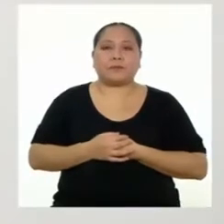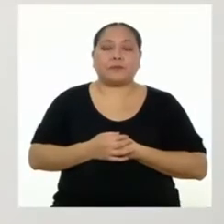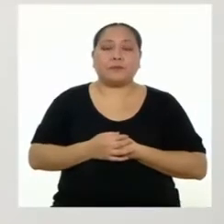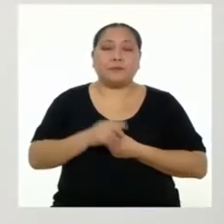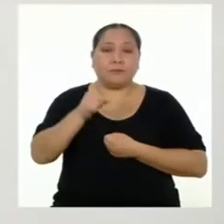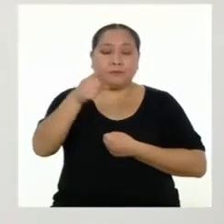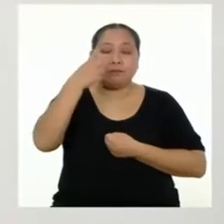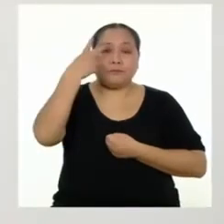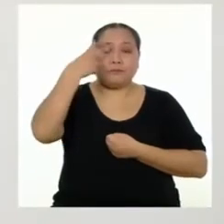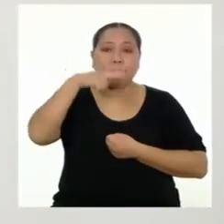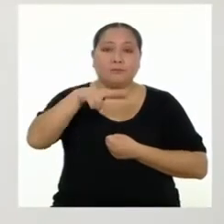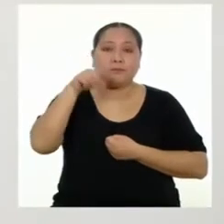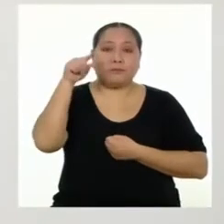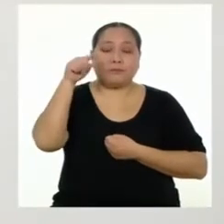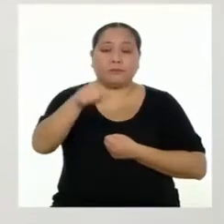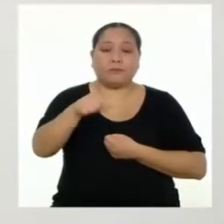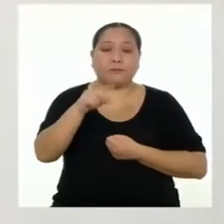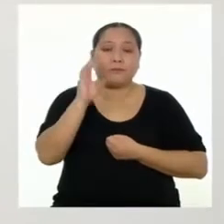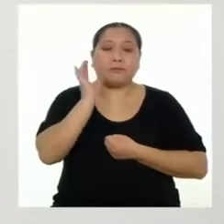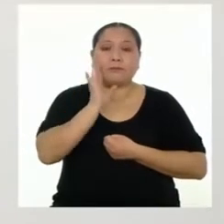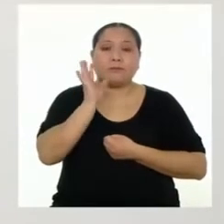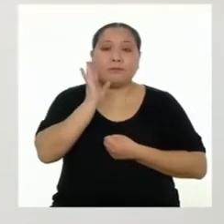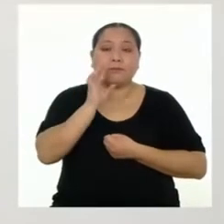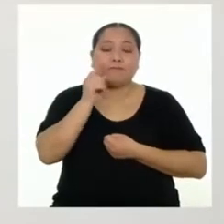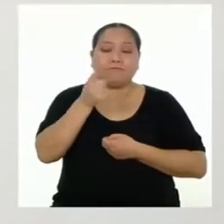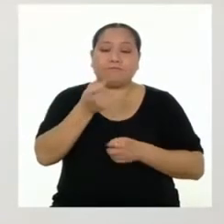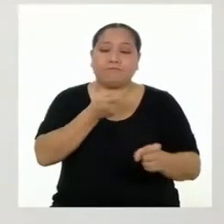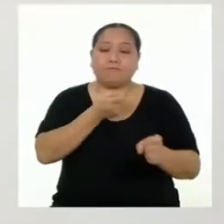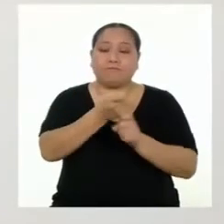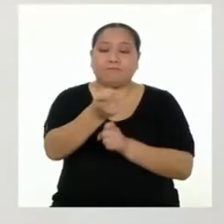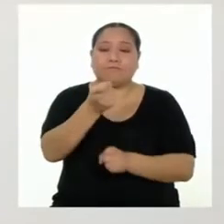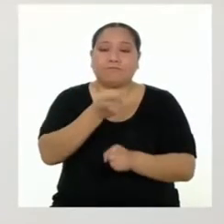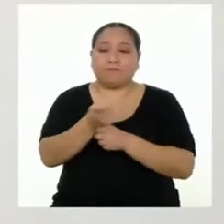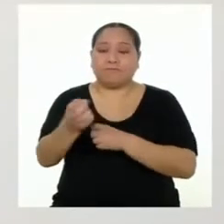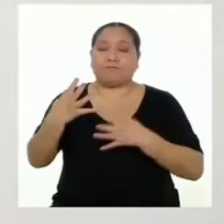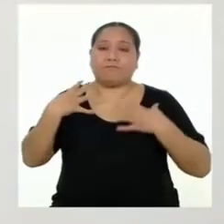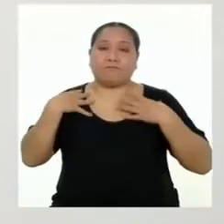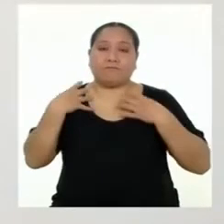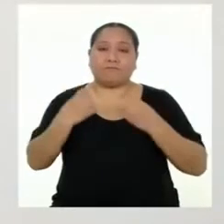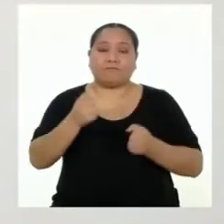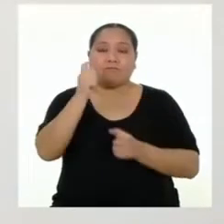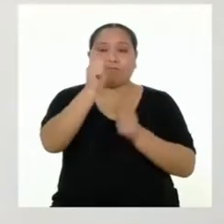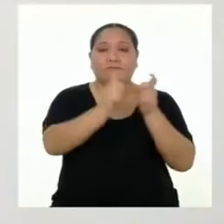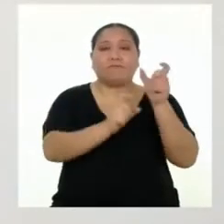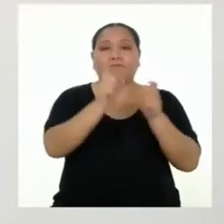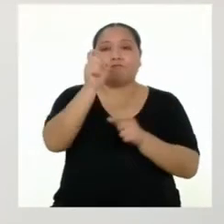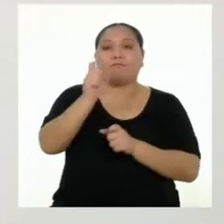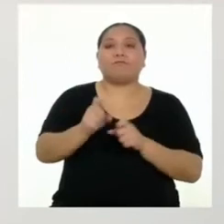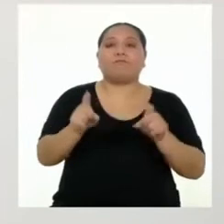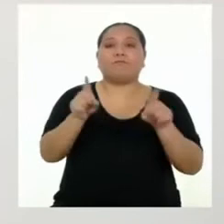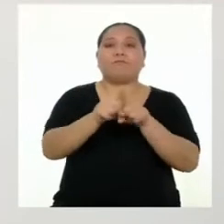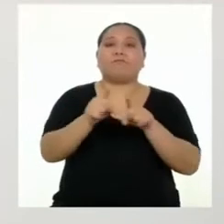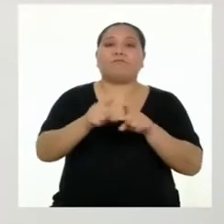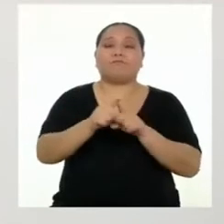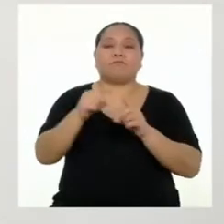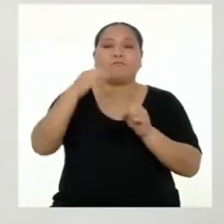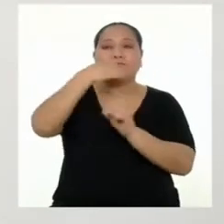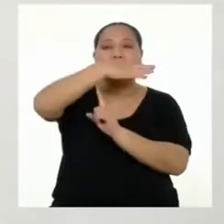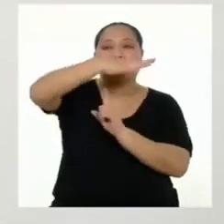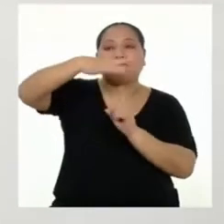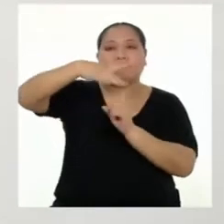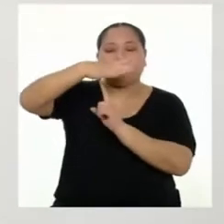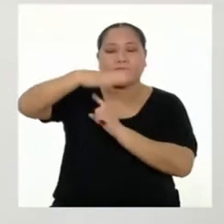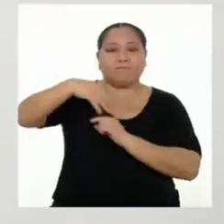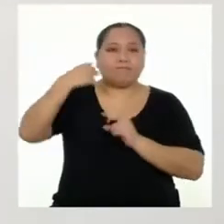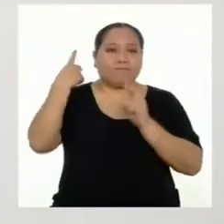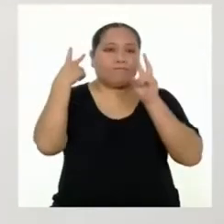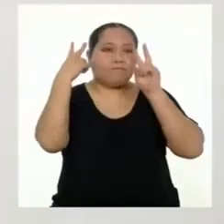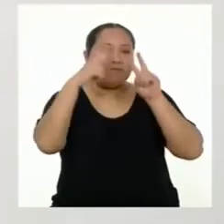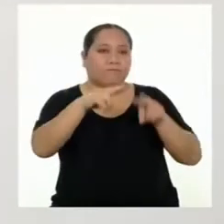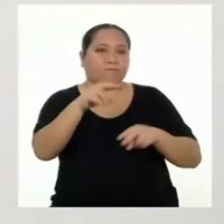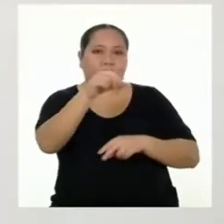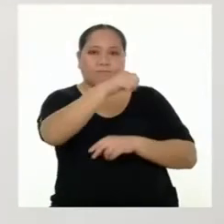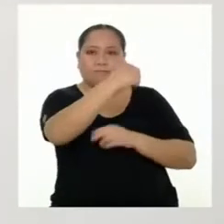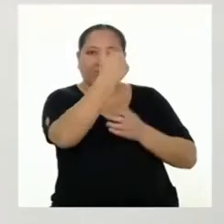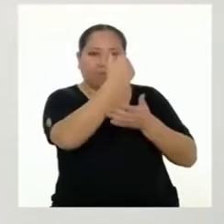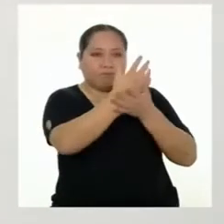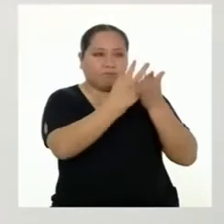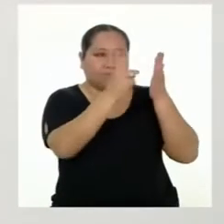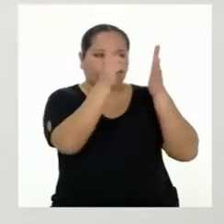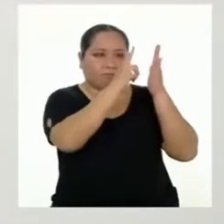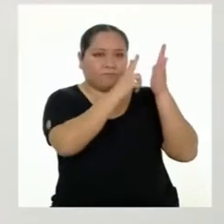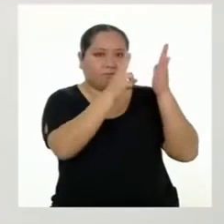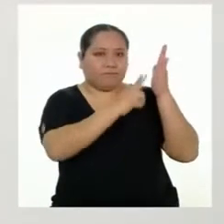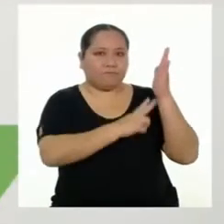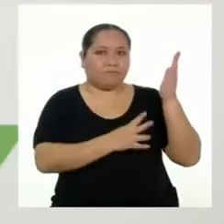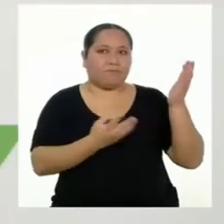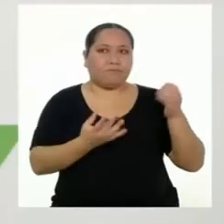Como ves, estos contaminantes afectan la salud de las personas y el ambiente. Veamos esta siguiente parte del